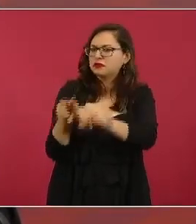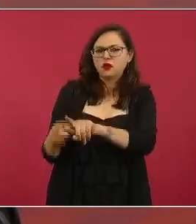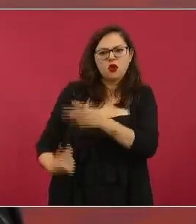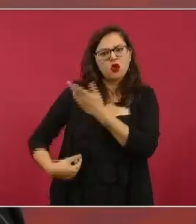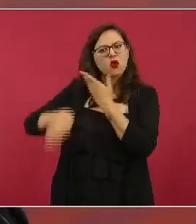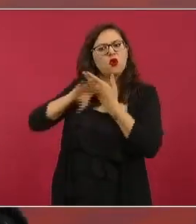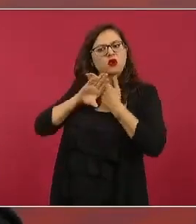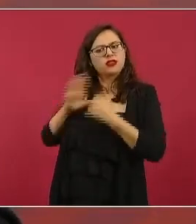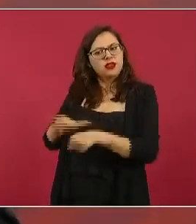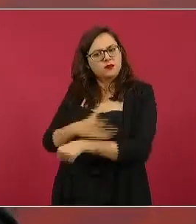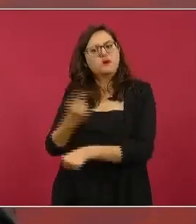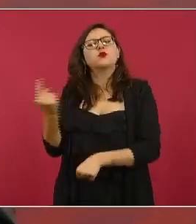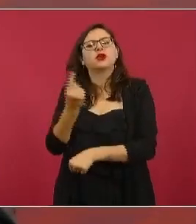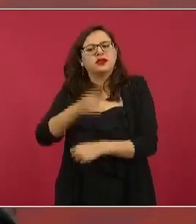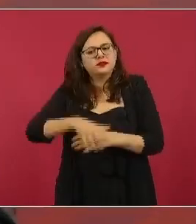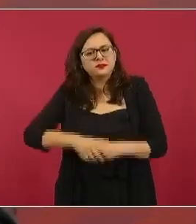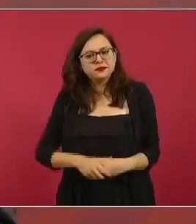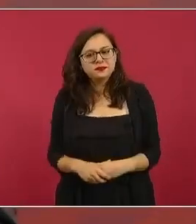¿por qué